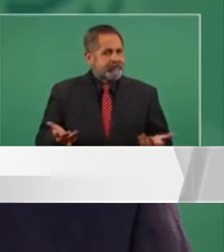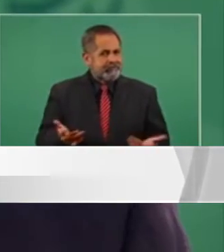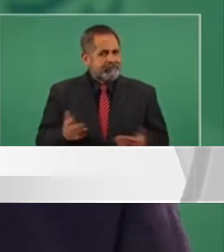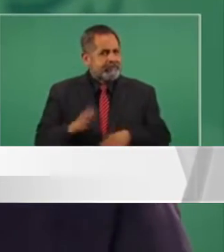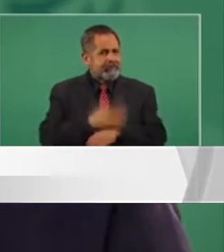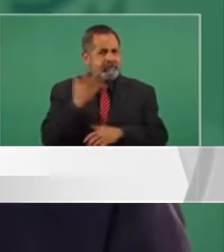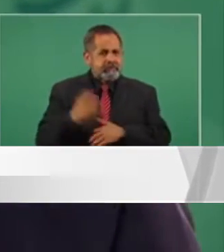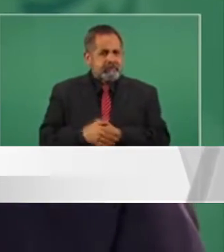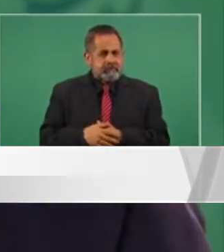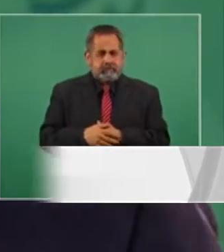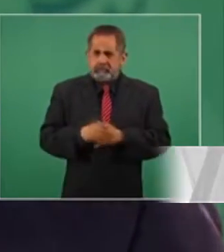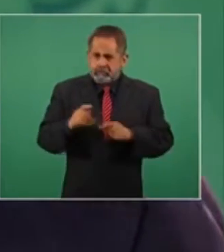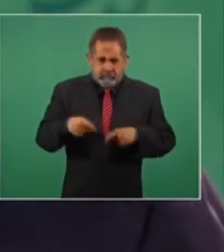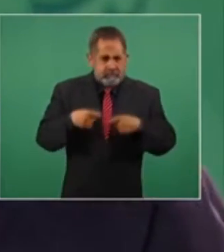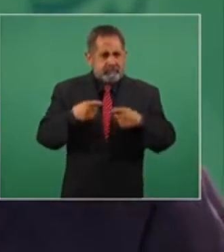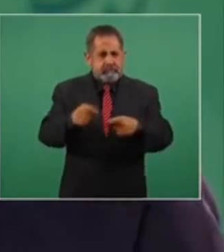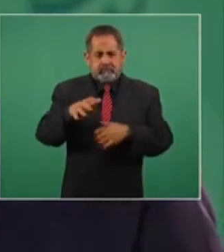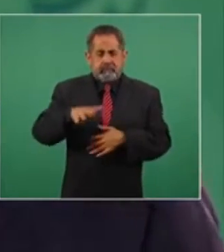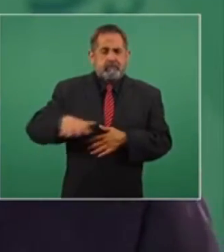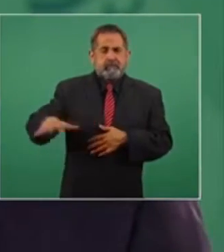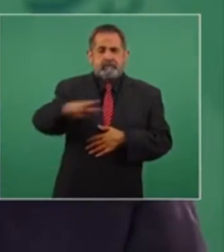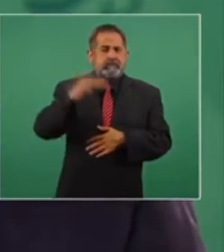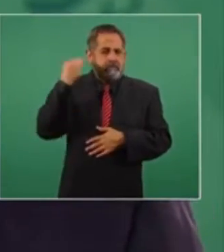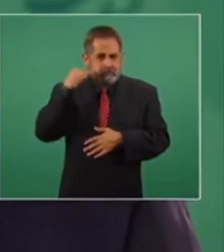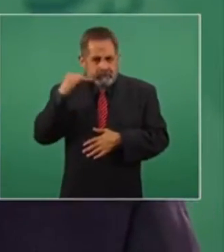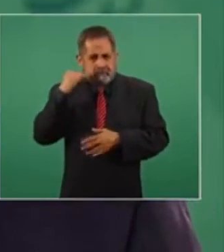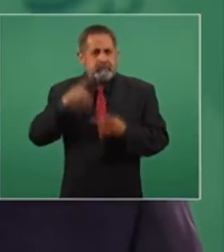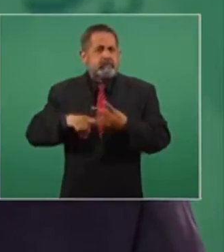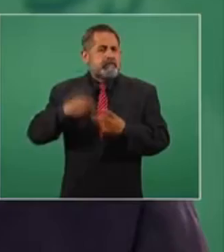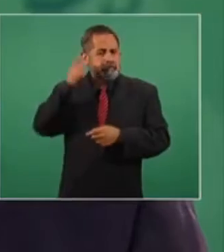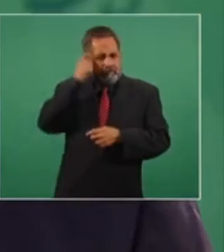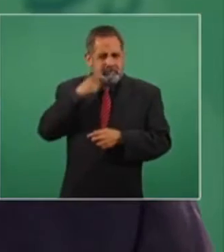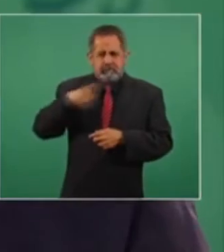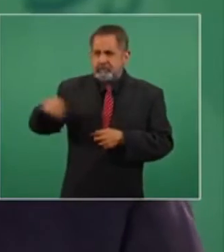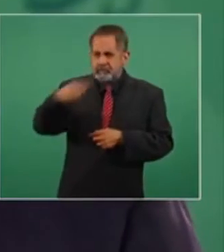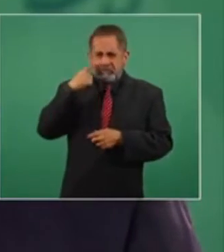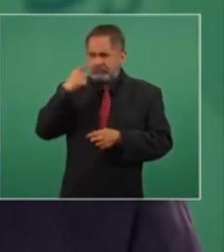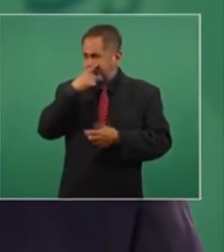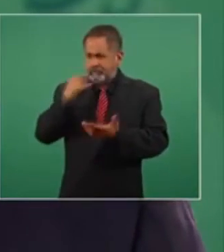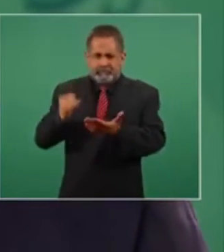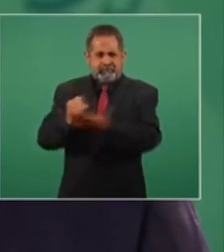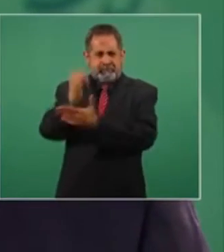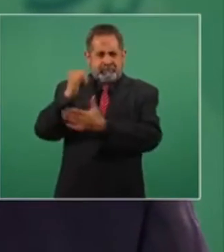¿Por qué no se le deje al pueblo de Michoacán, al pueblo de Guerrero que decidan?